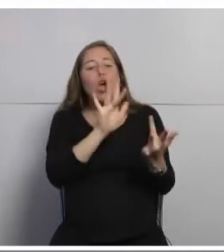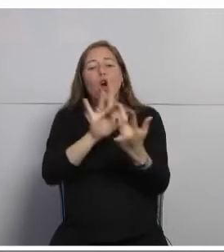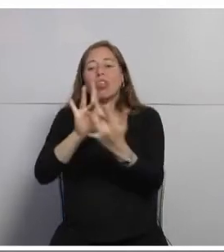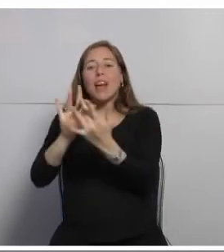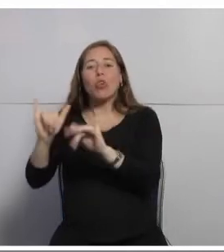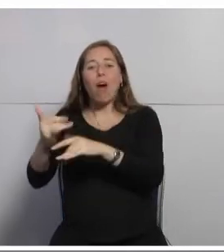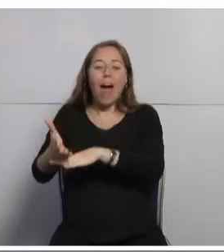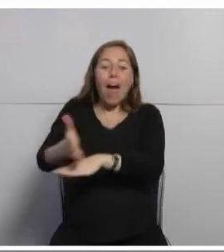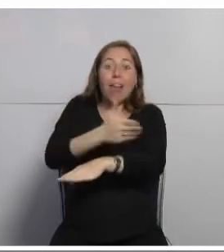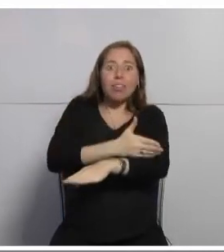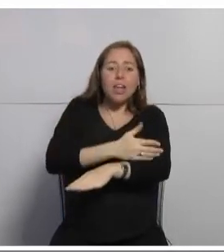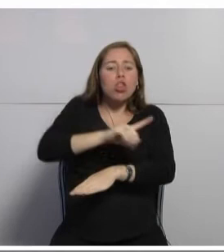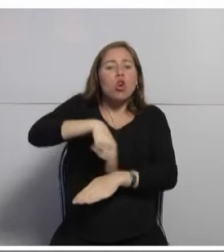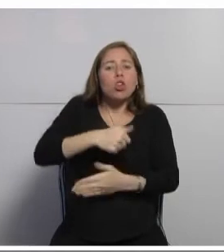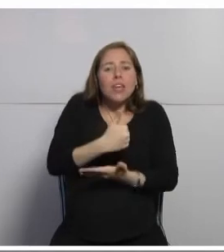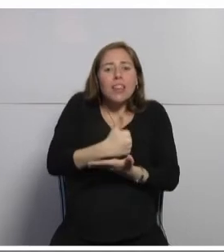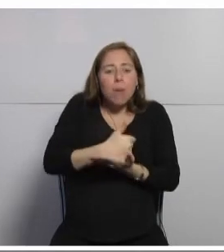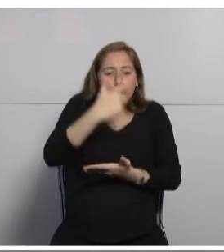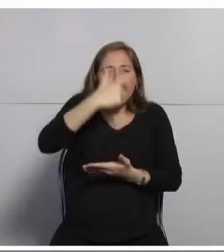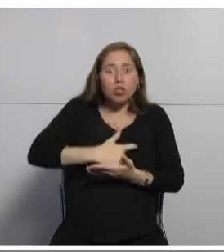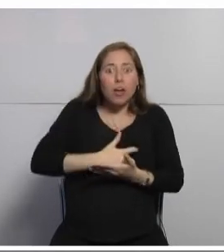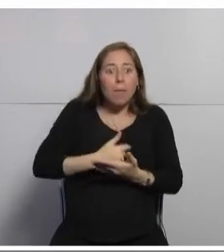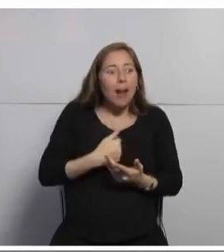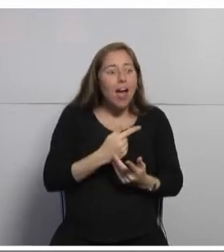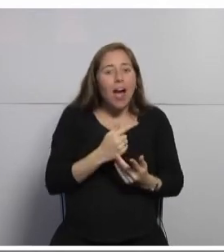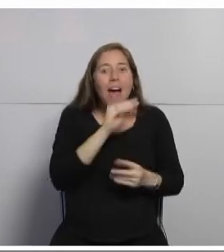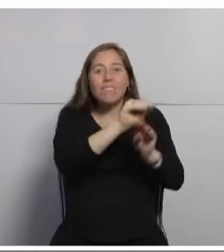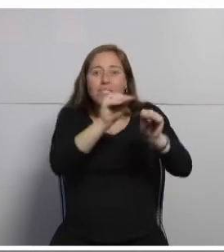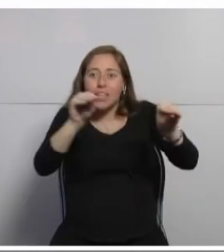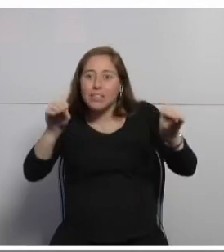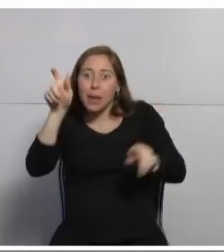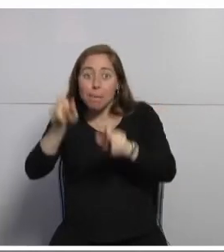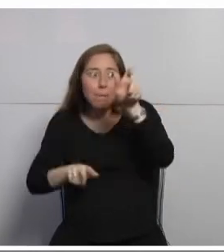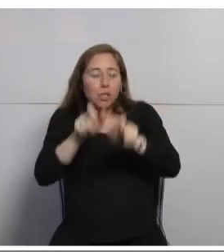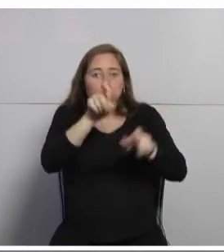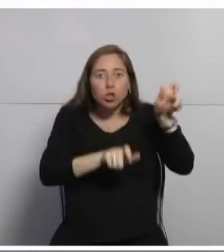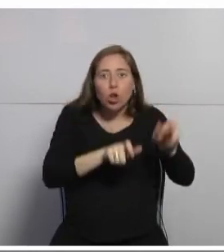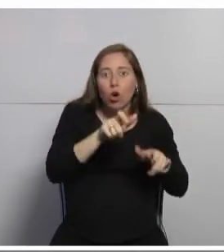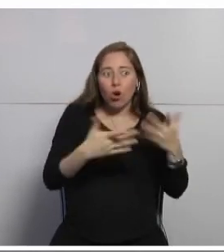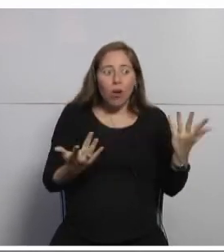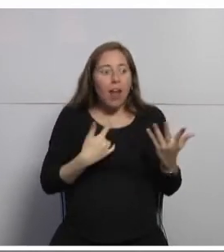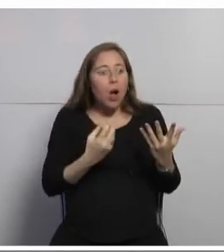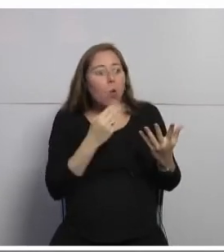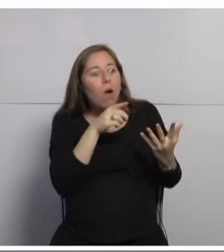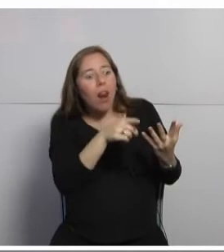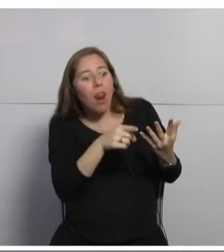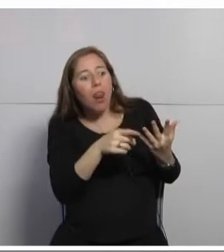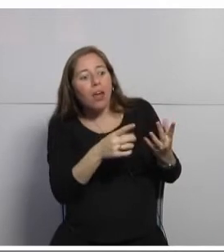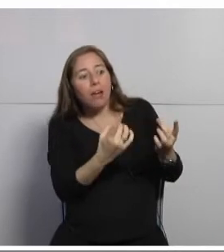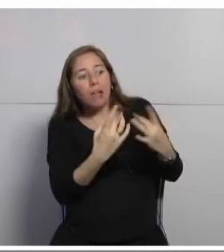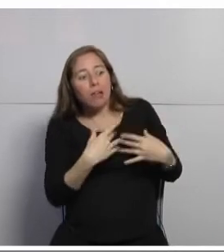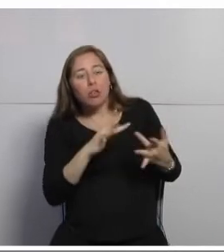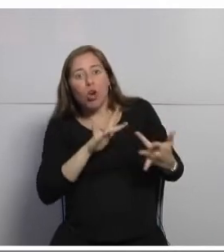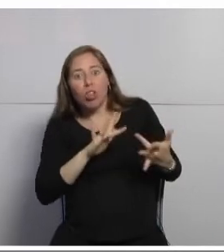para atacar directamente digamos a qué colaboradores son los que tuvieron la